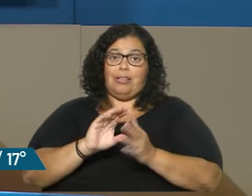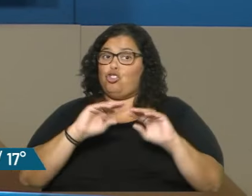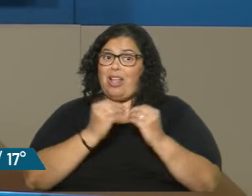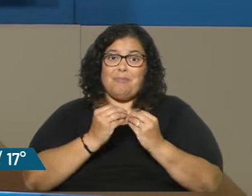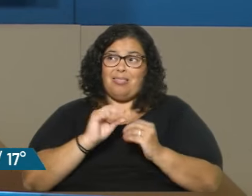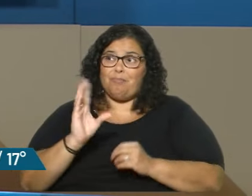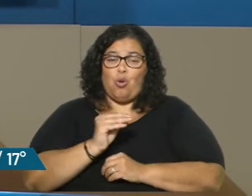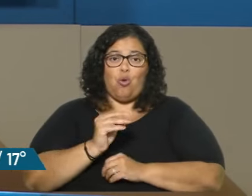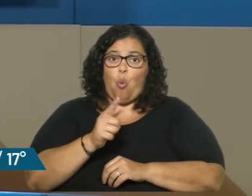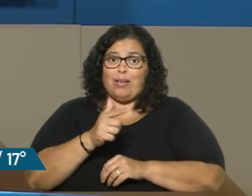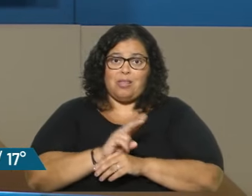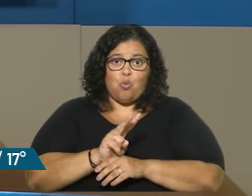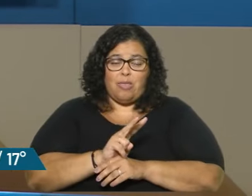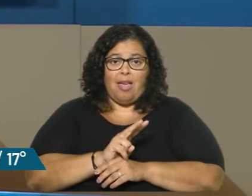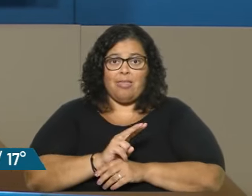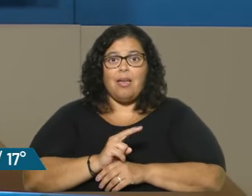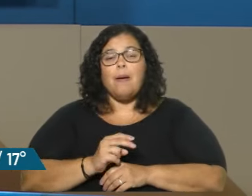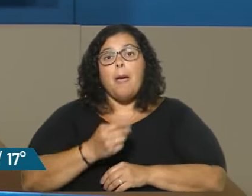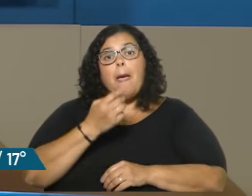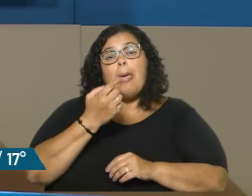cuatro de cada mil uruguayos está preso.